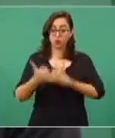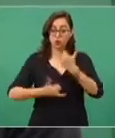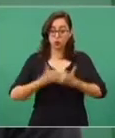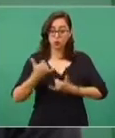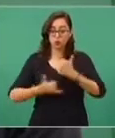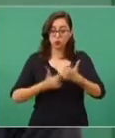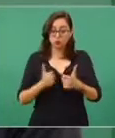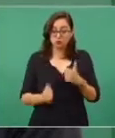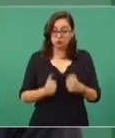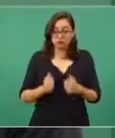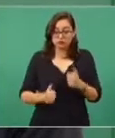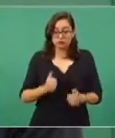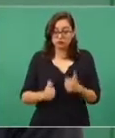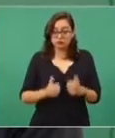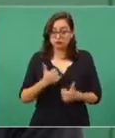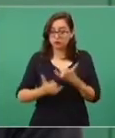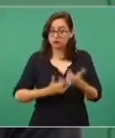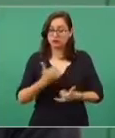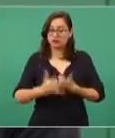Nintendo.